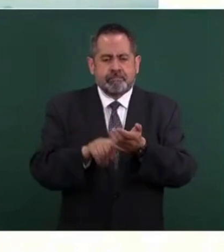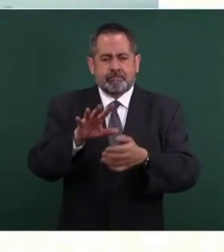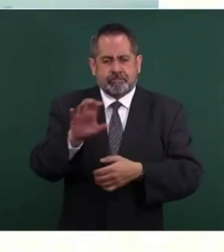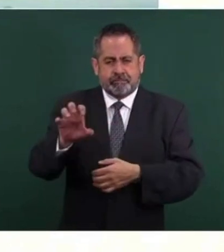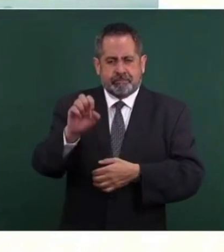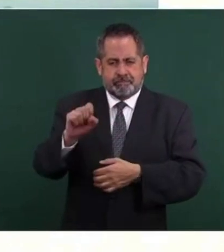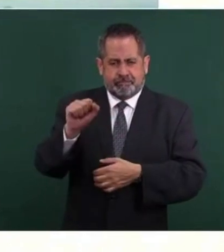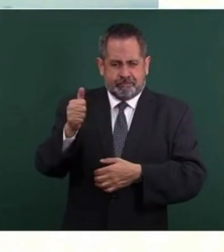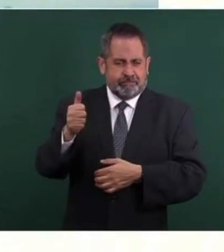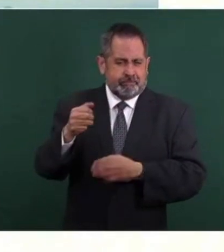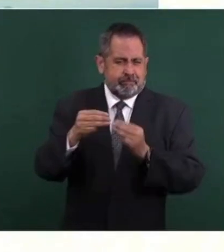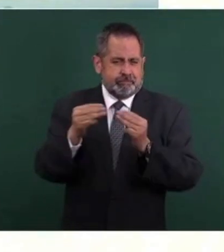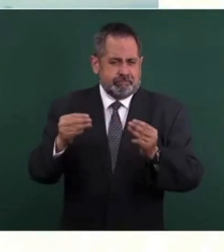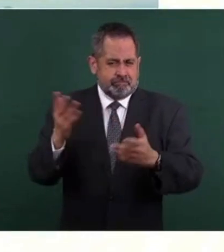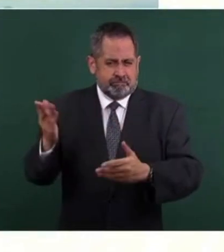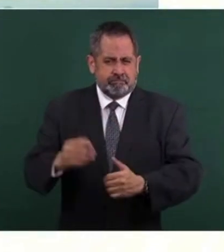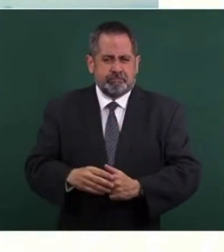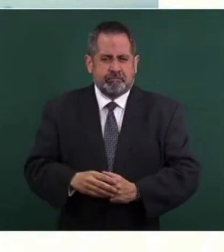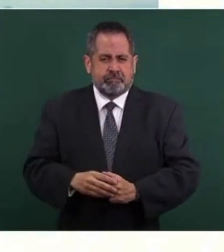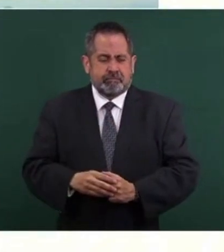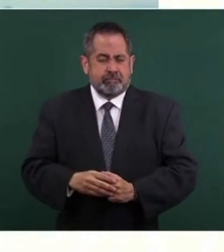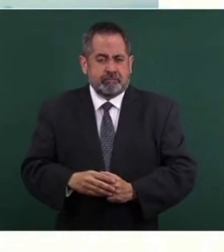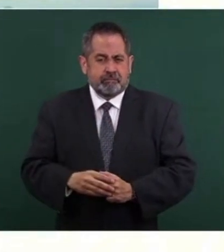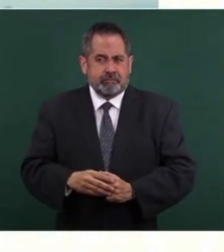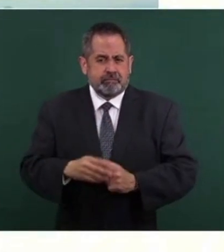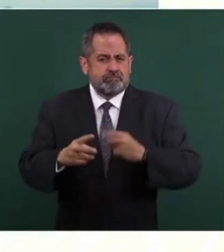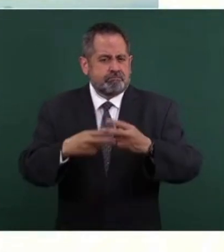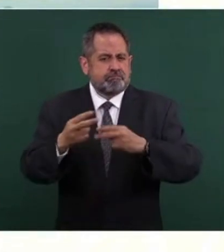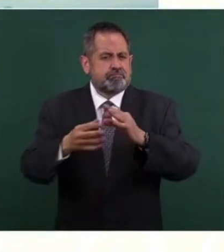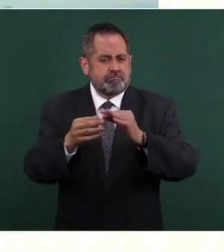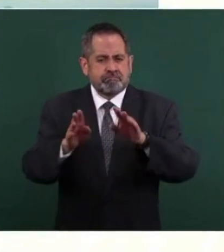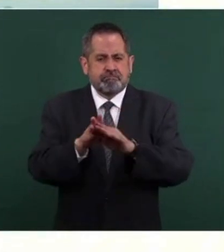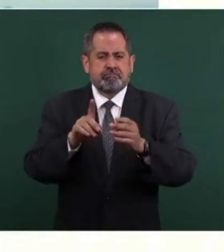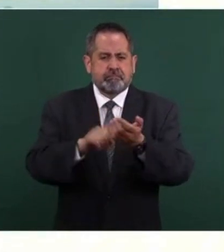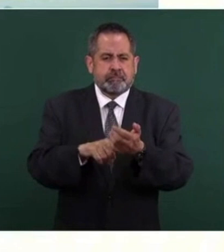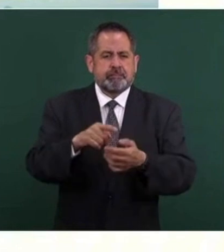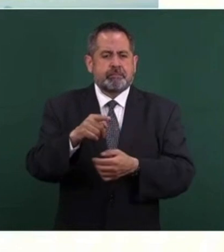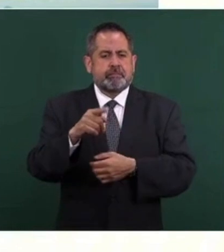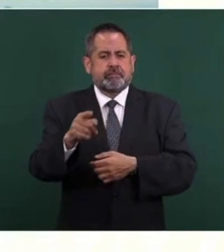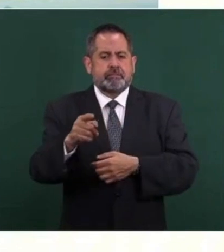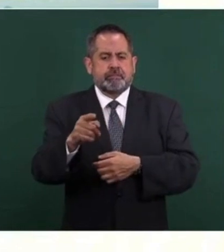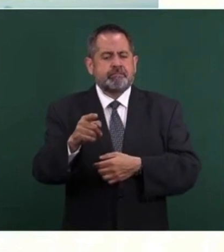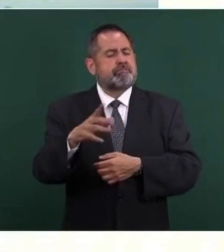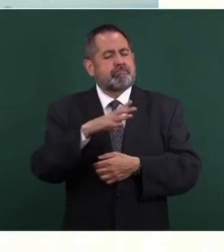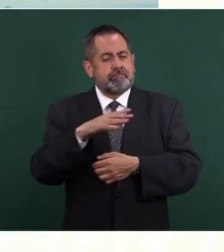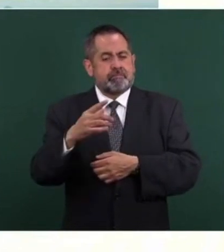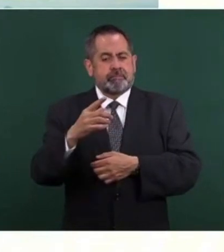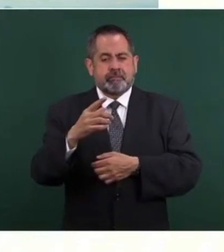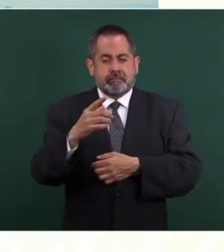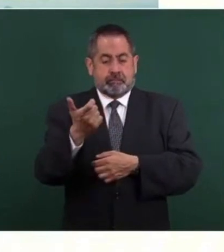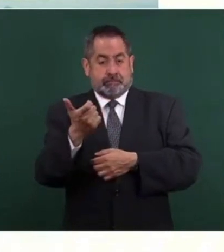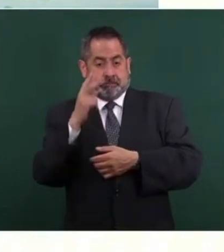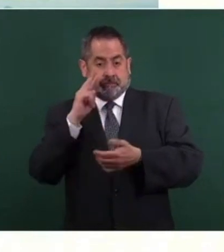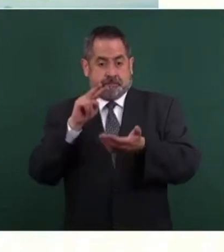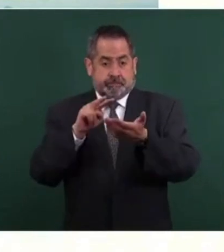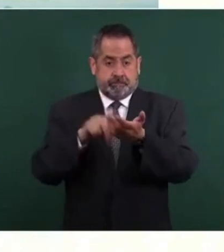cuadrados y su valor, como decíamos, de un millón 244 mil 805 pesos.